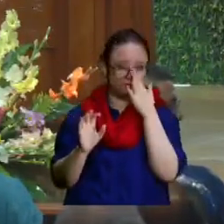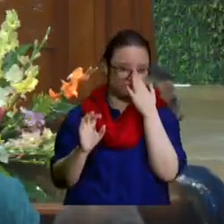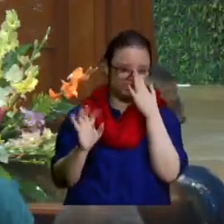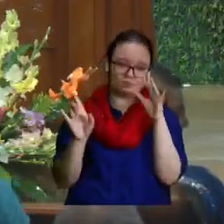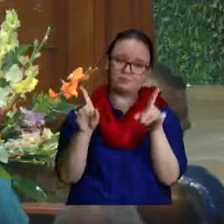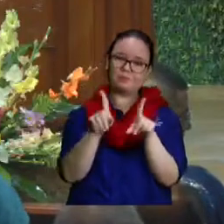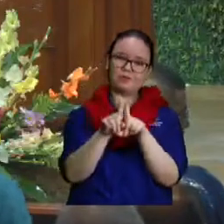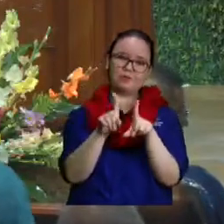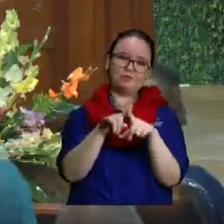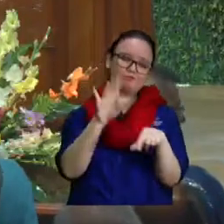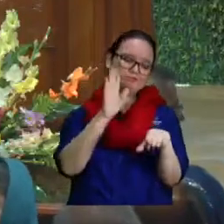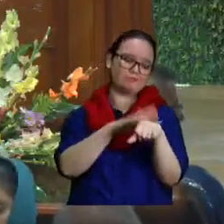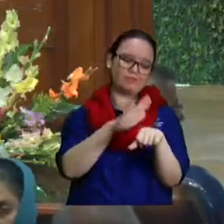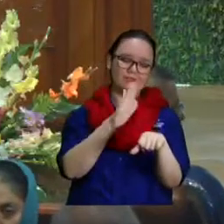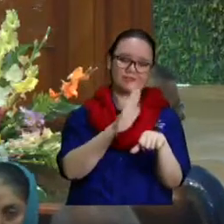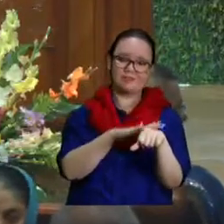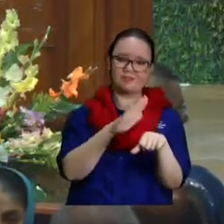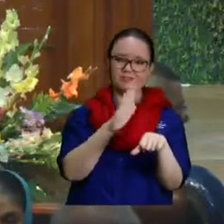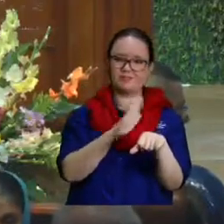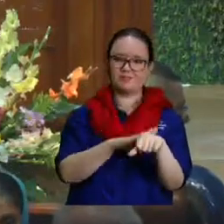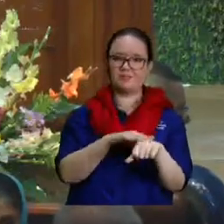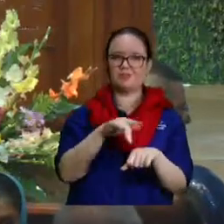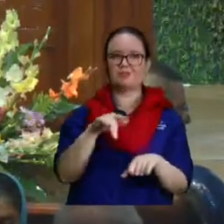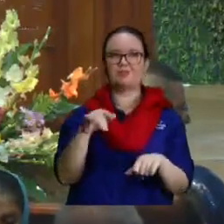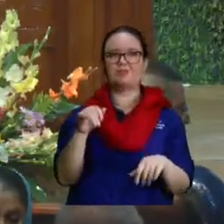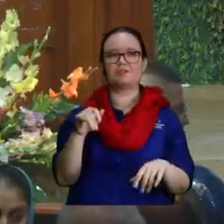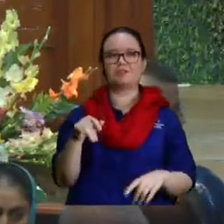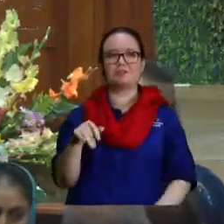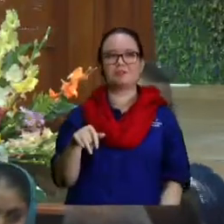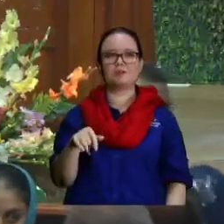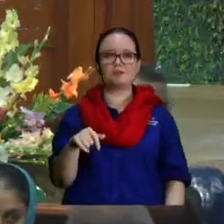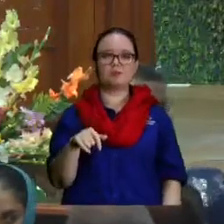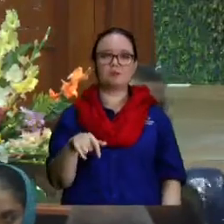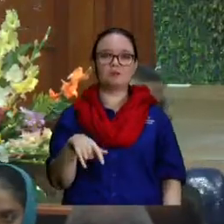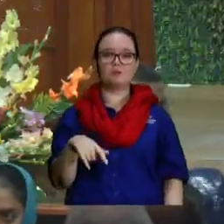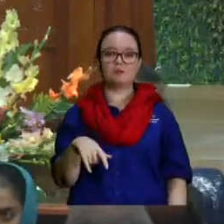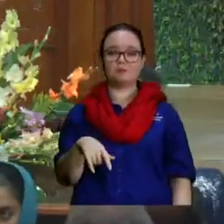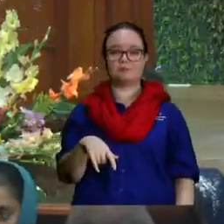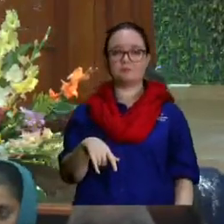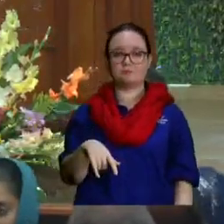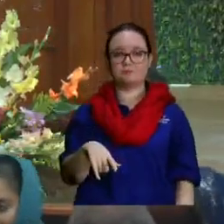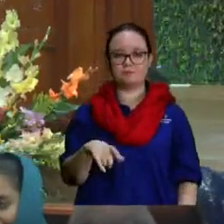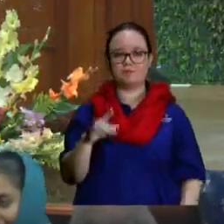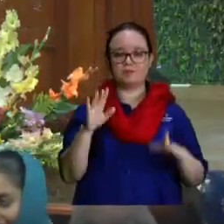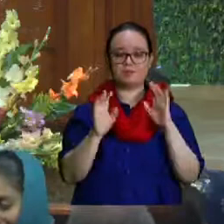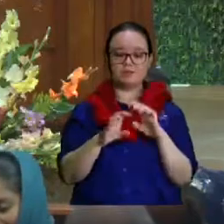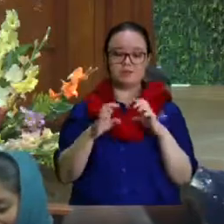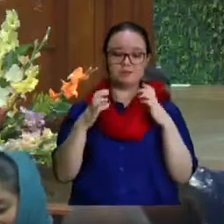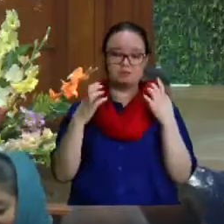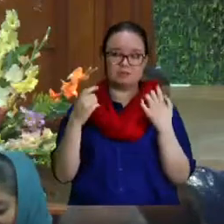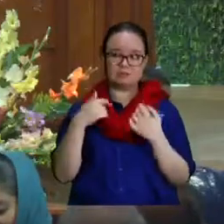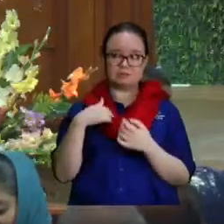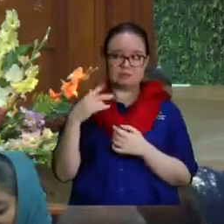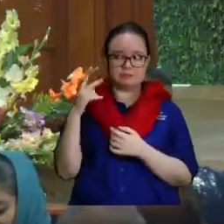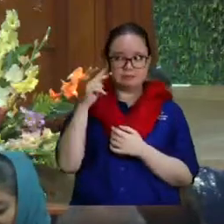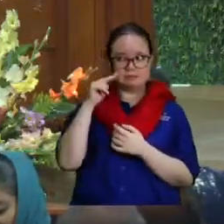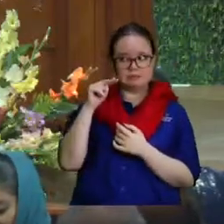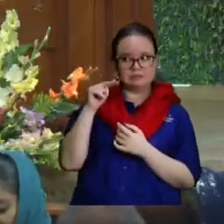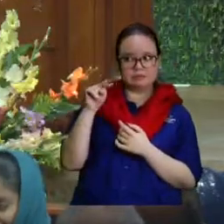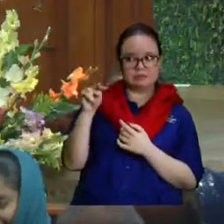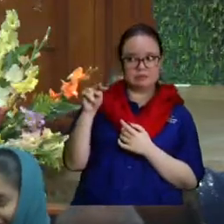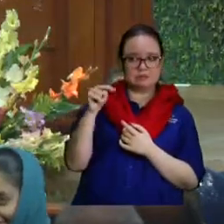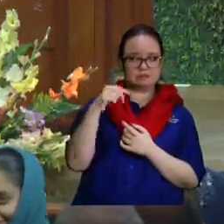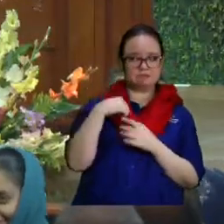papá te advertía o le sonaba a tu hermano y a tú le decías esta seria la cosa me voy a poner